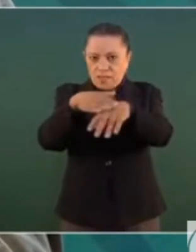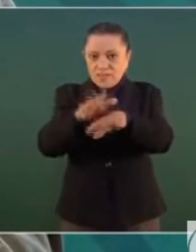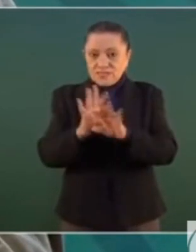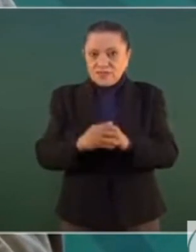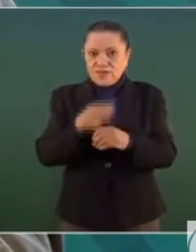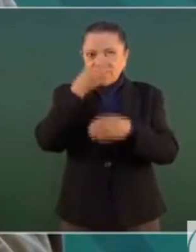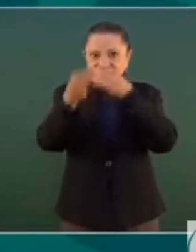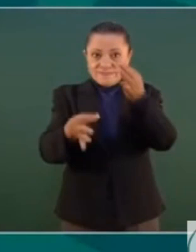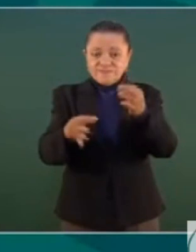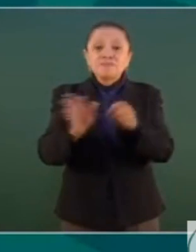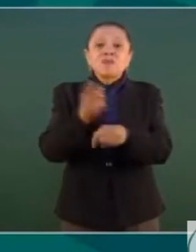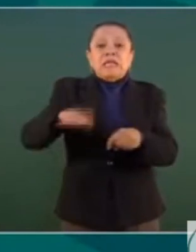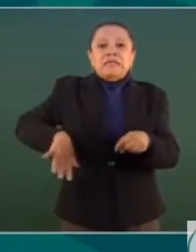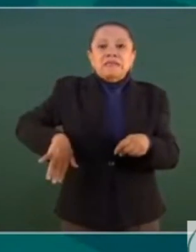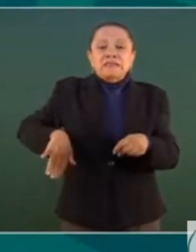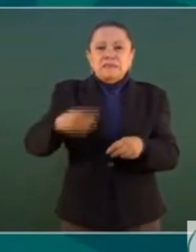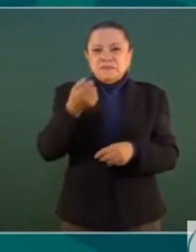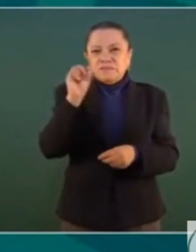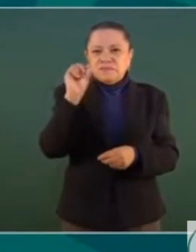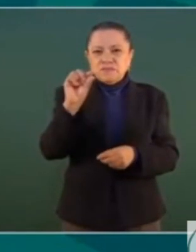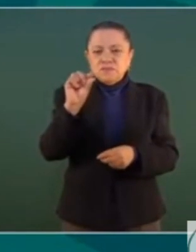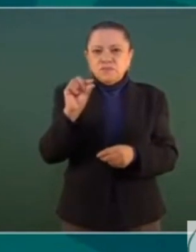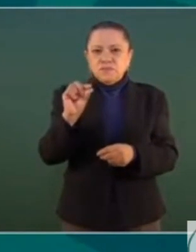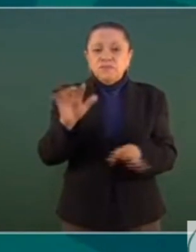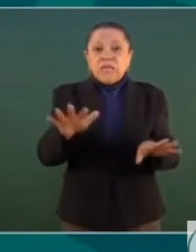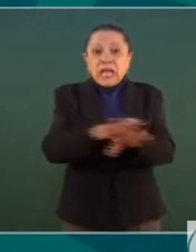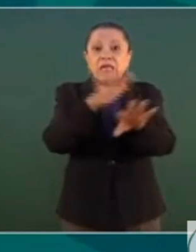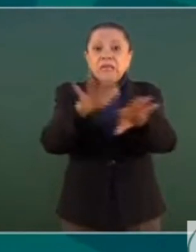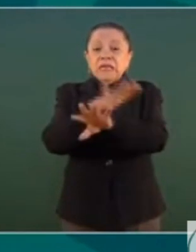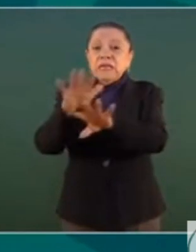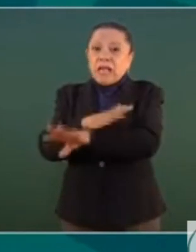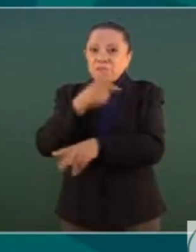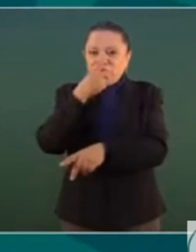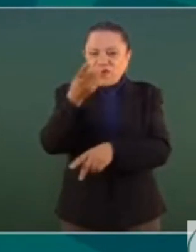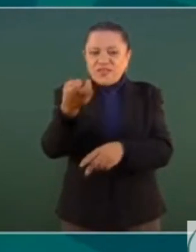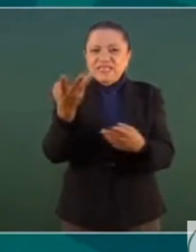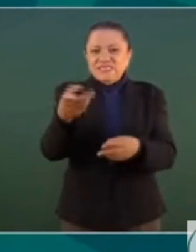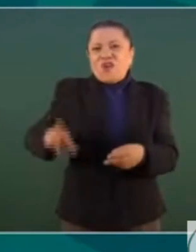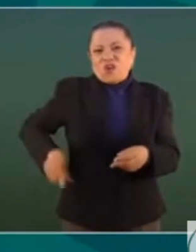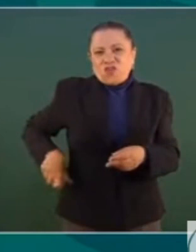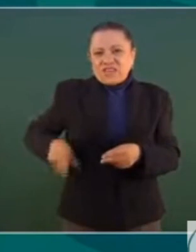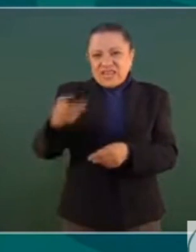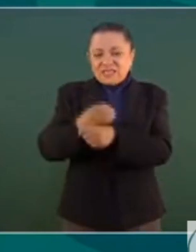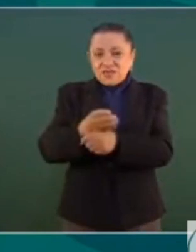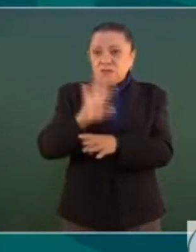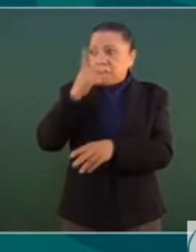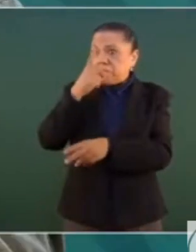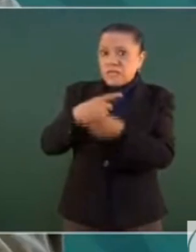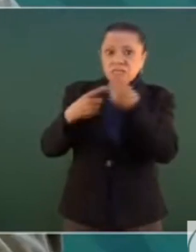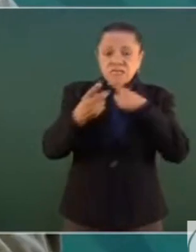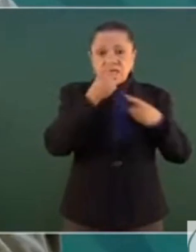hace poco con los cambios que se dieron en Gobernación me mandaron a decir